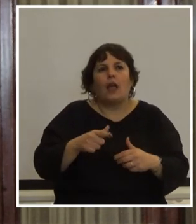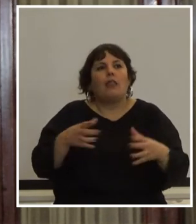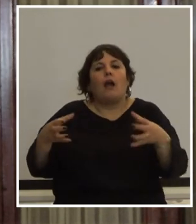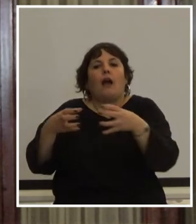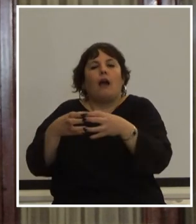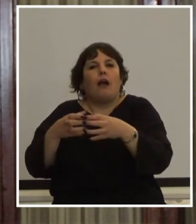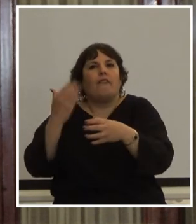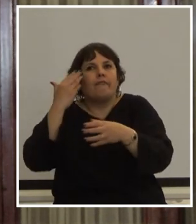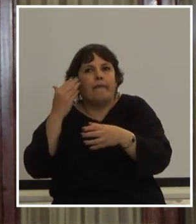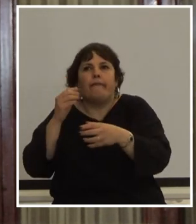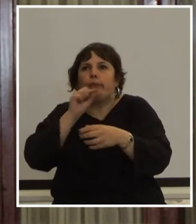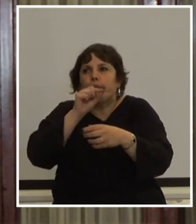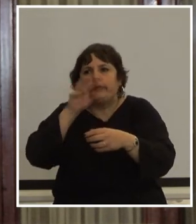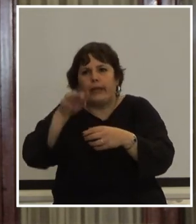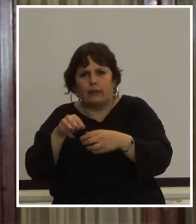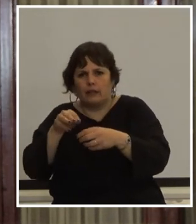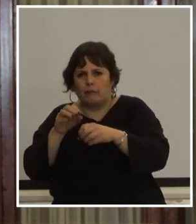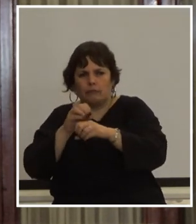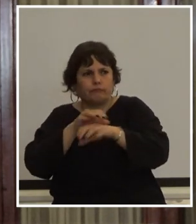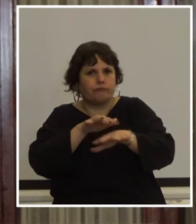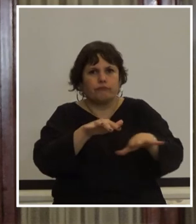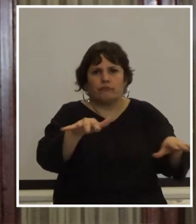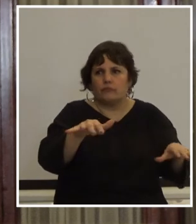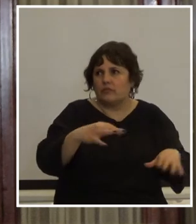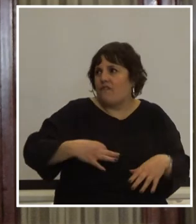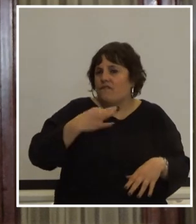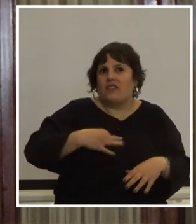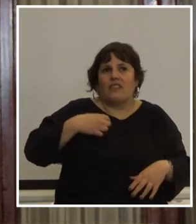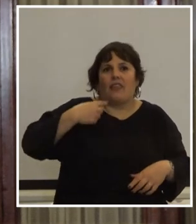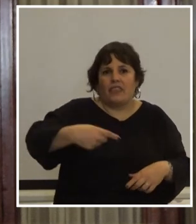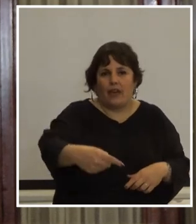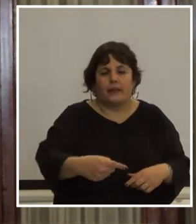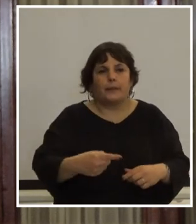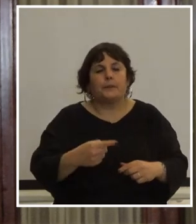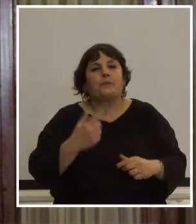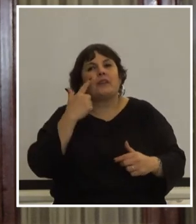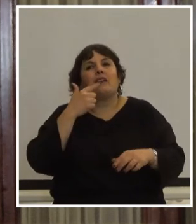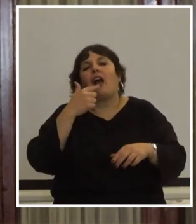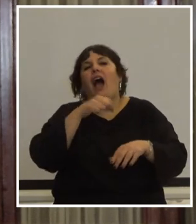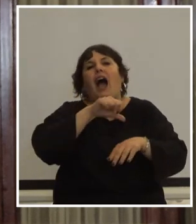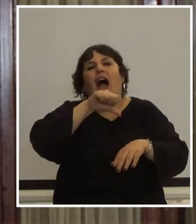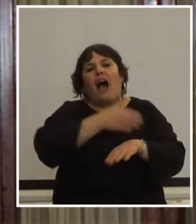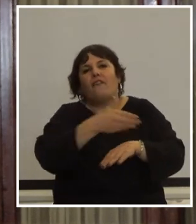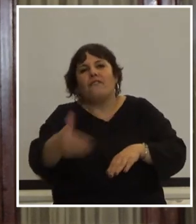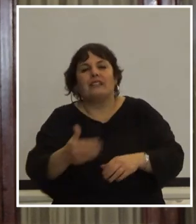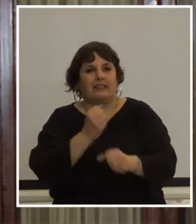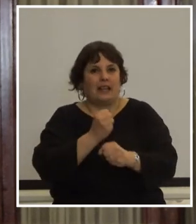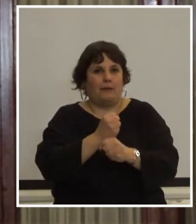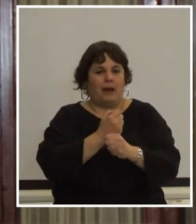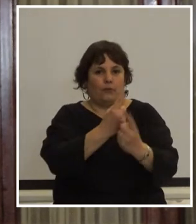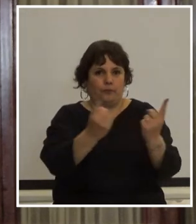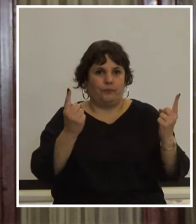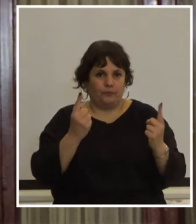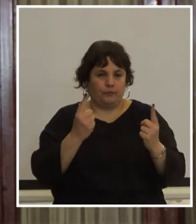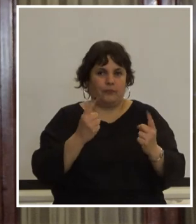de las redes sociales pero que se trasladan a la vida diaria y que afectan el trabajo de los trabajadores y